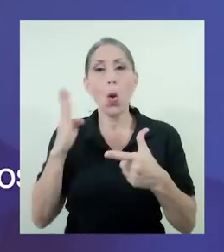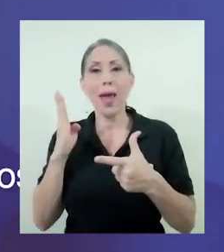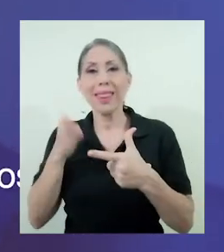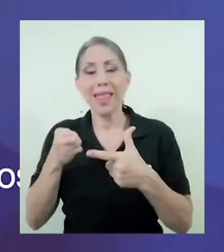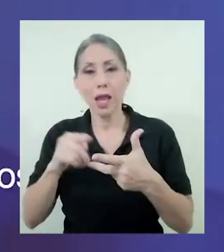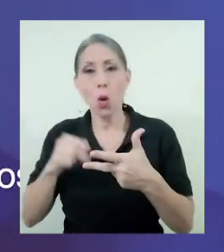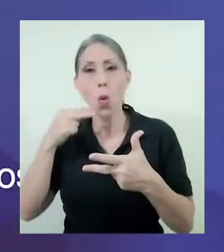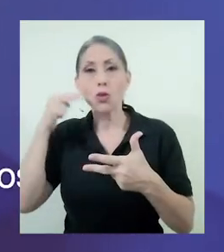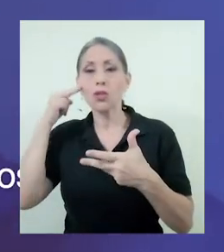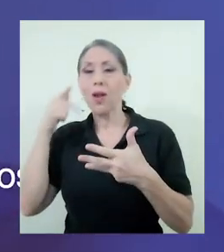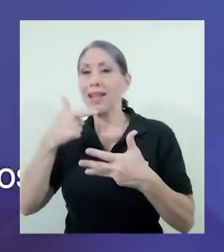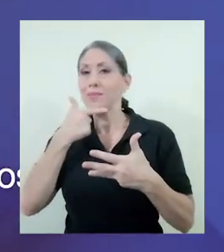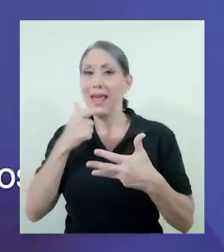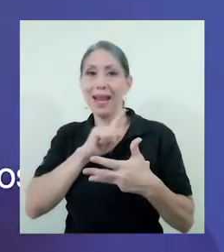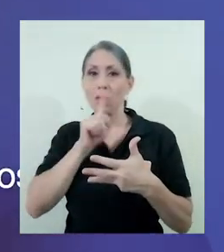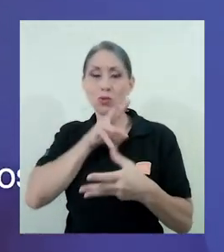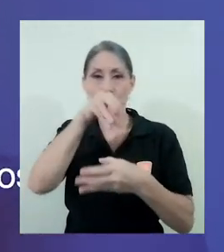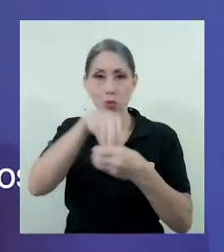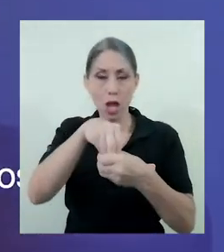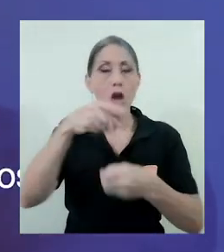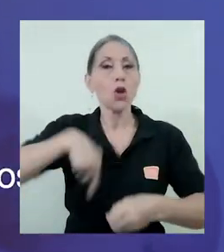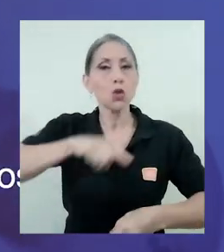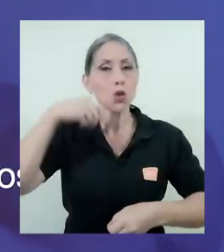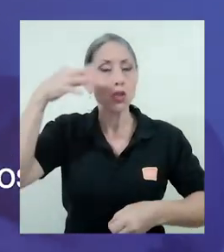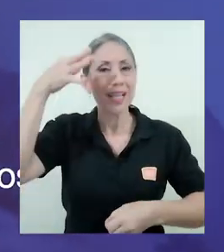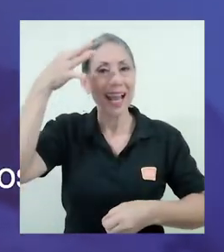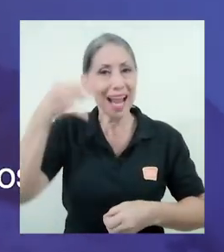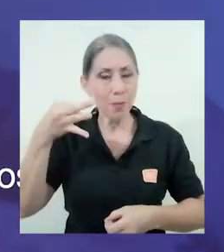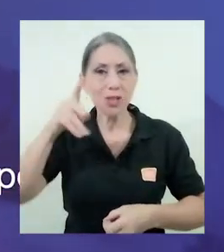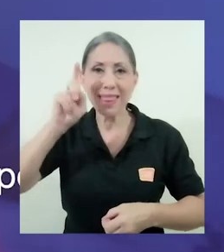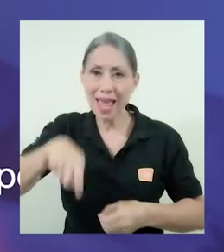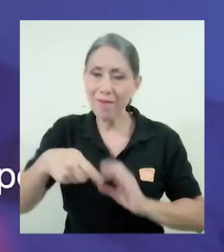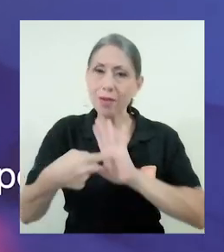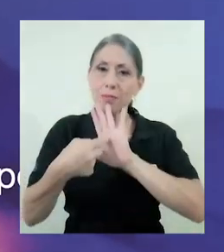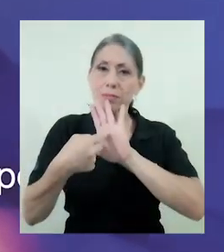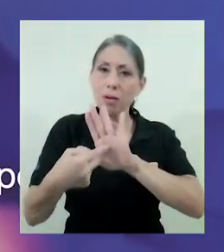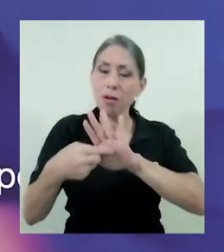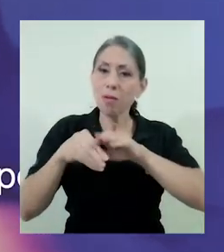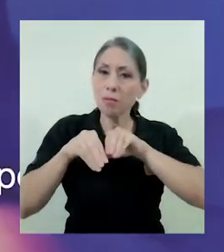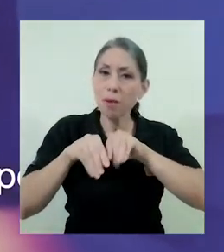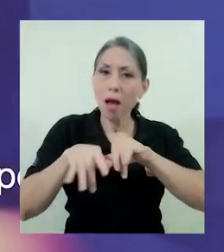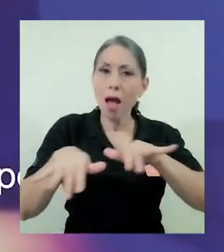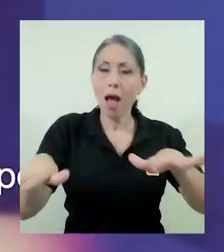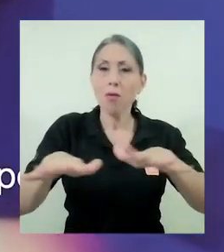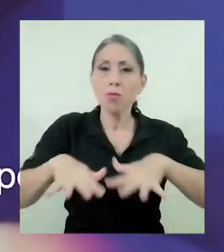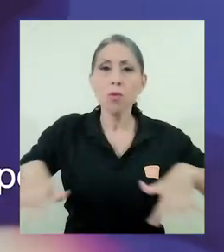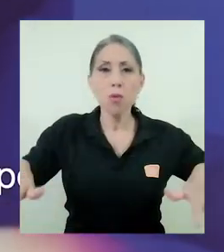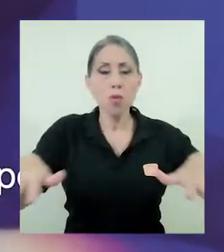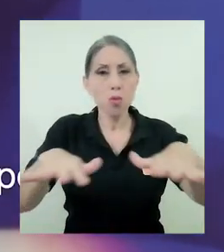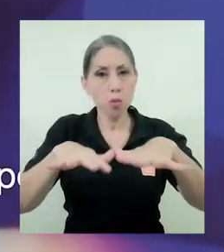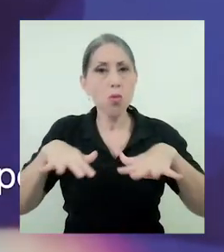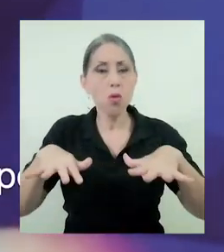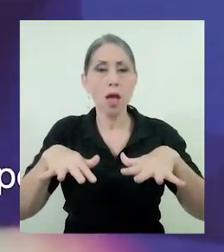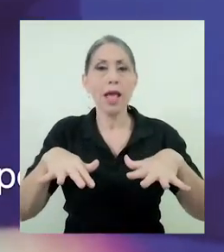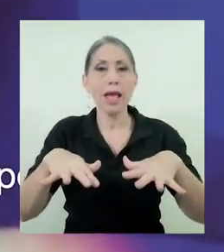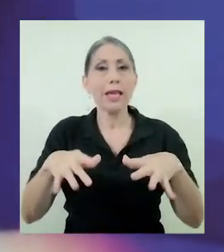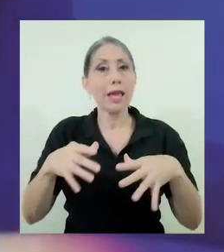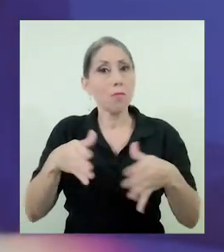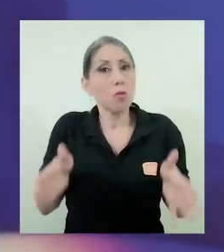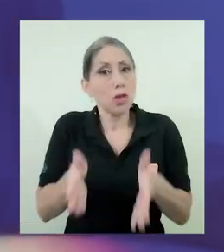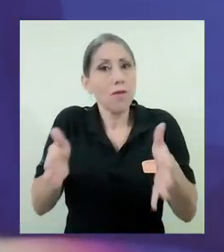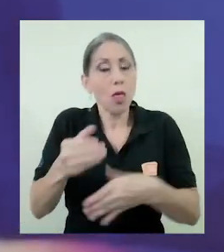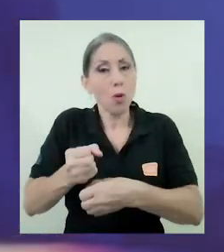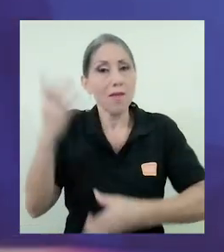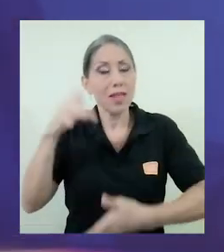homosexual ni lesbiana. Por lo tanto, consideramos que darle una visibilidad dentro de un espacio como el que puede generar la Federación de Estudiantes,